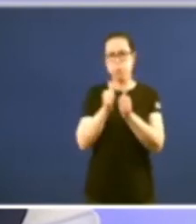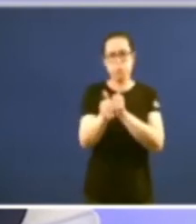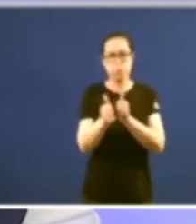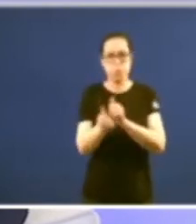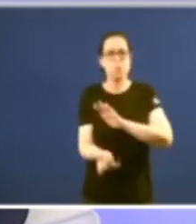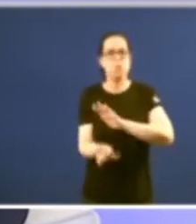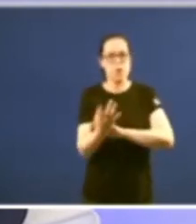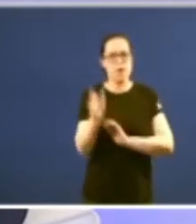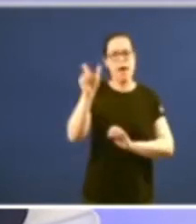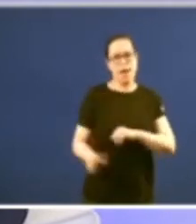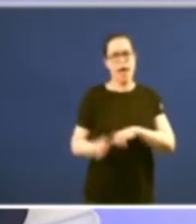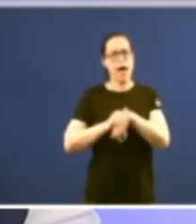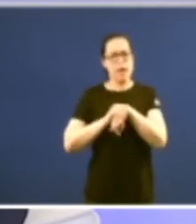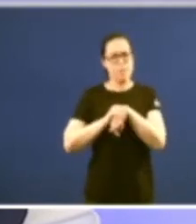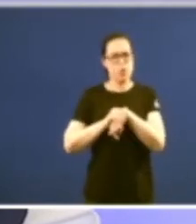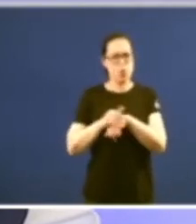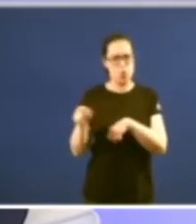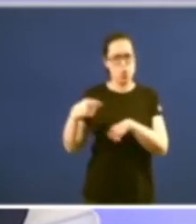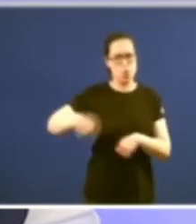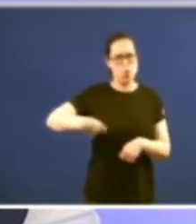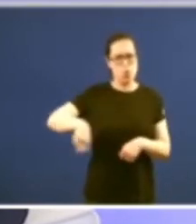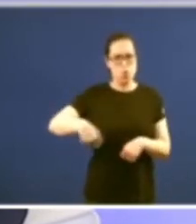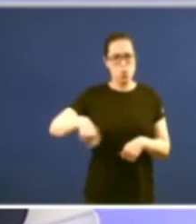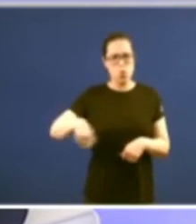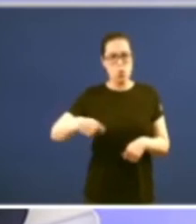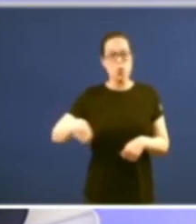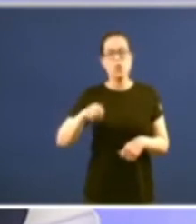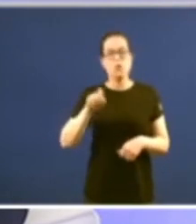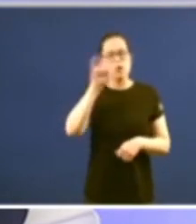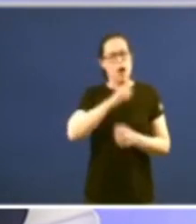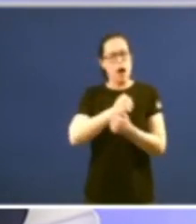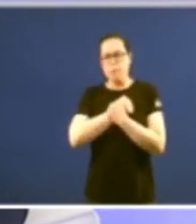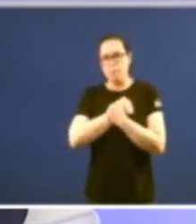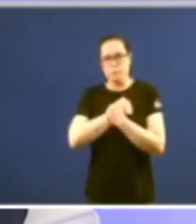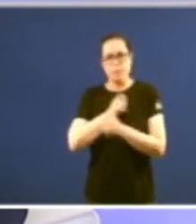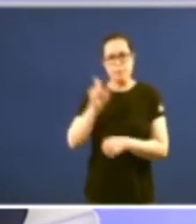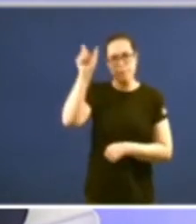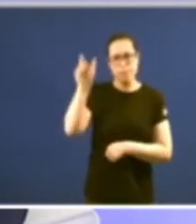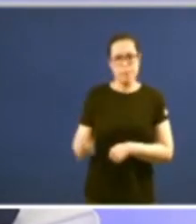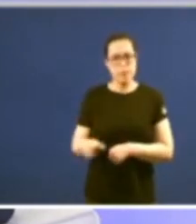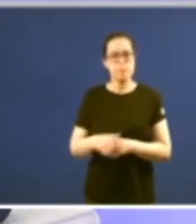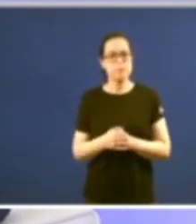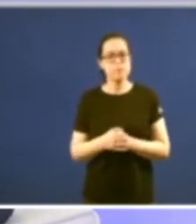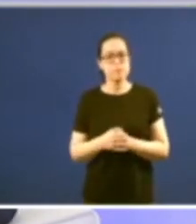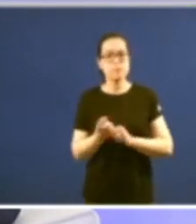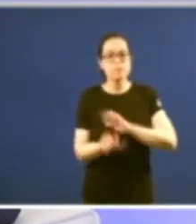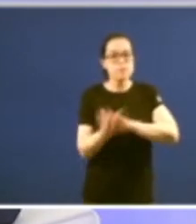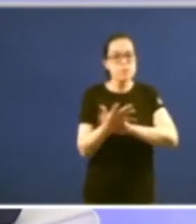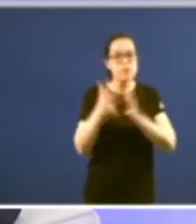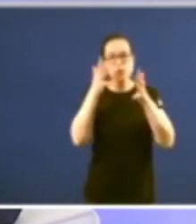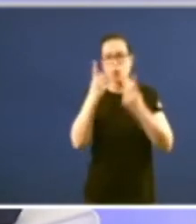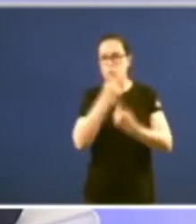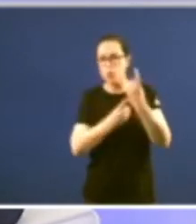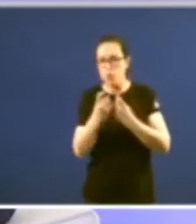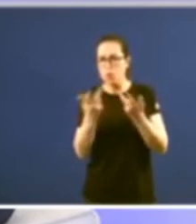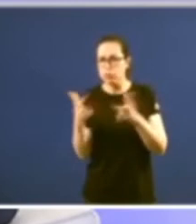profesor antes na facultade de Dereito ainda que Canario unha persoa moi querida que teña moito aprecio conversindo Trujillo non se sabía se iban a poderse crear ou